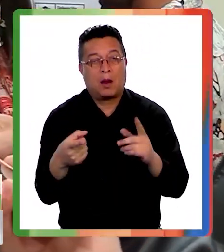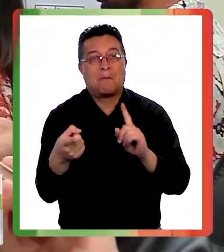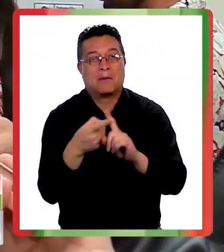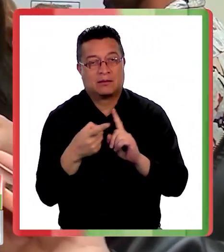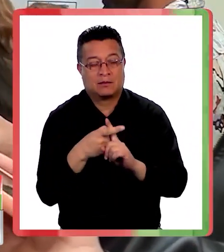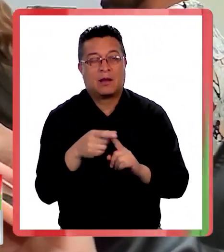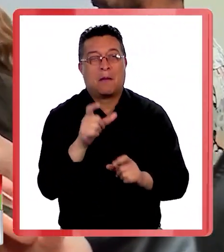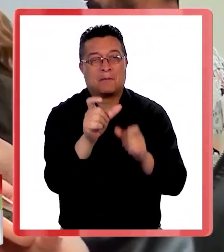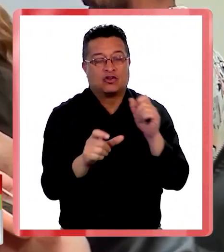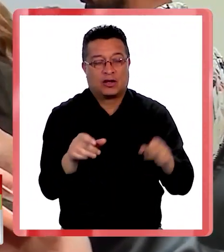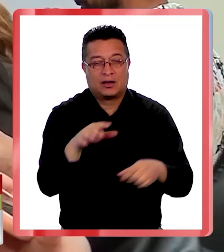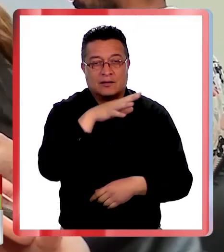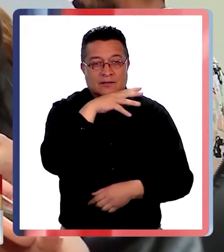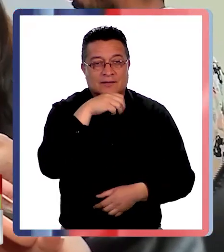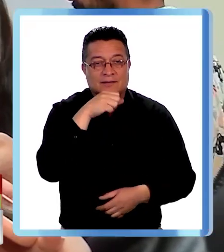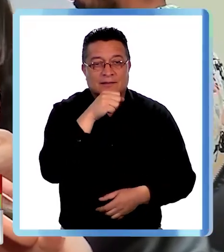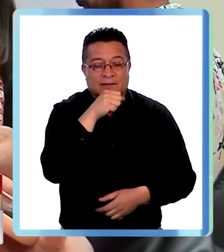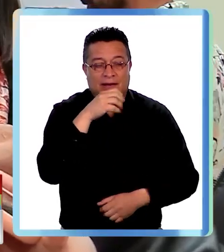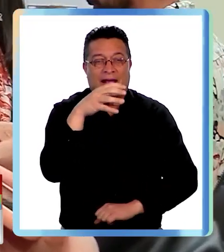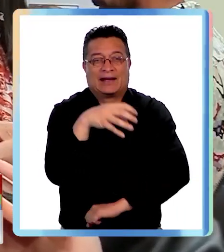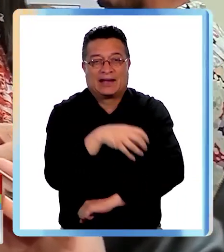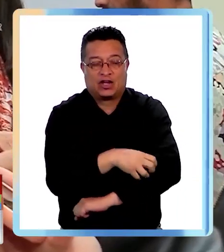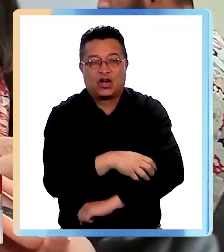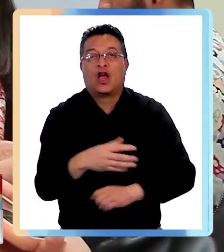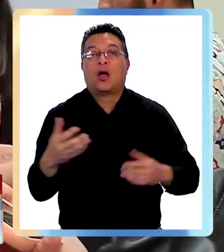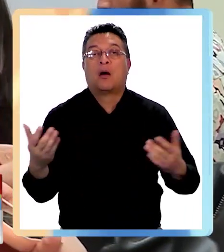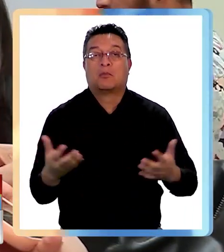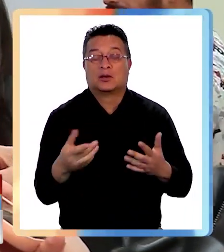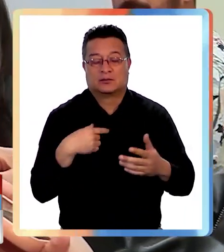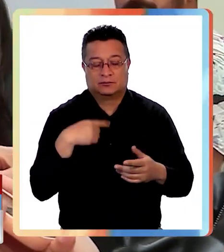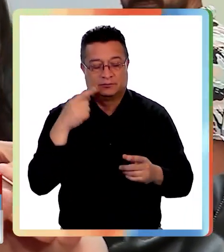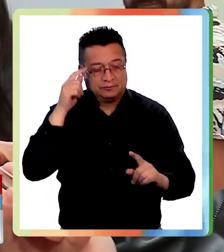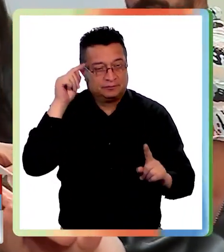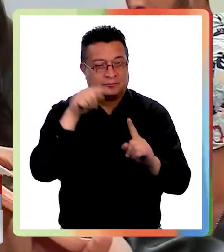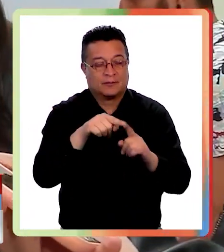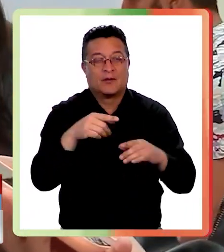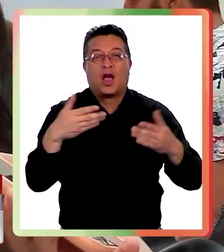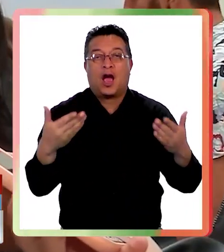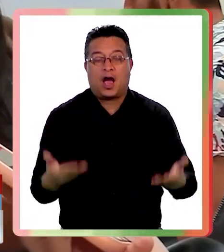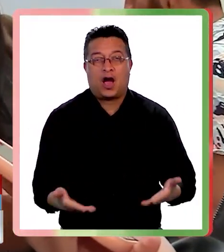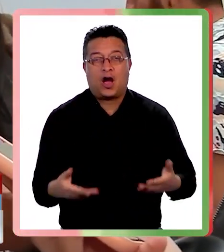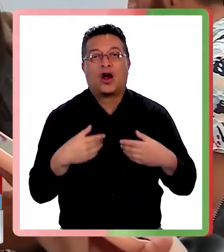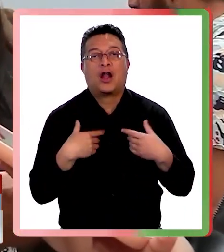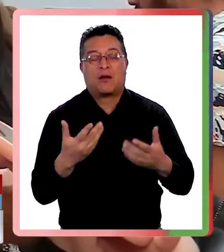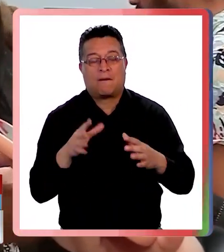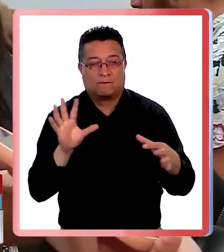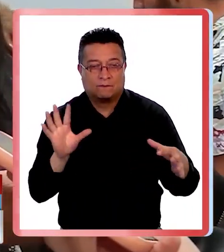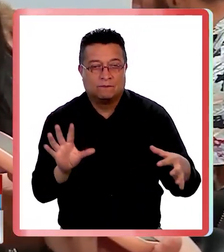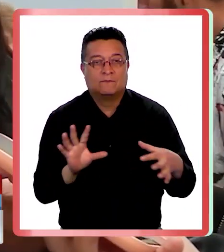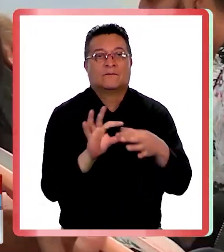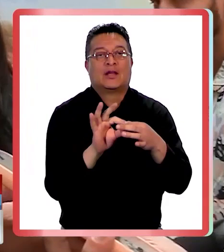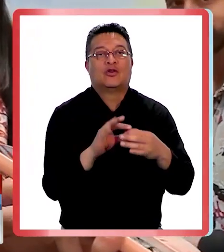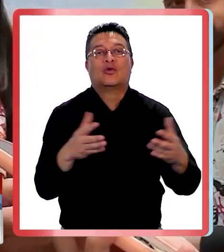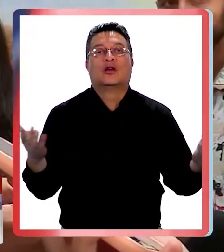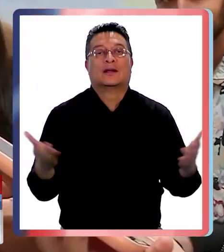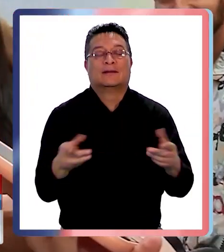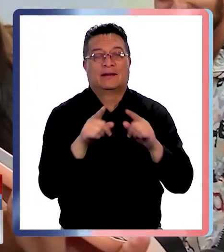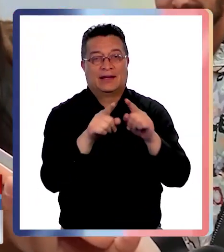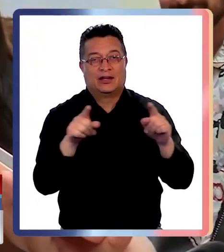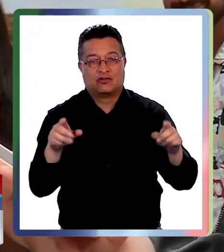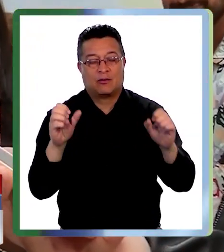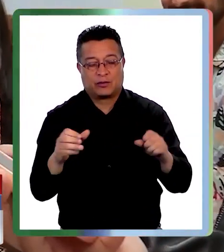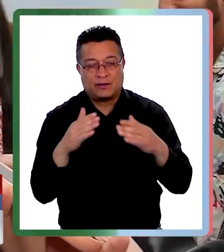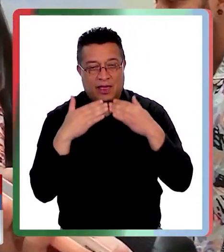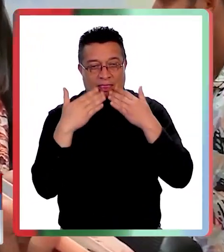participación de las personas mayores de la región, ya que se crea un momento, un vínculo, en donde